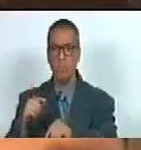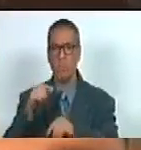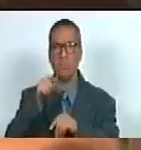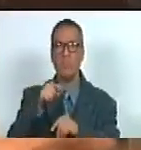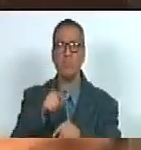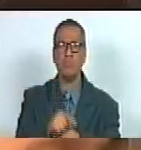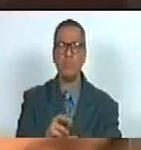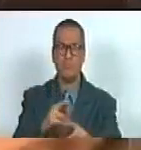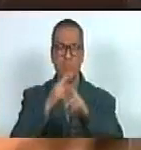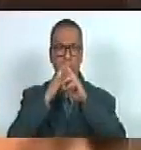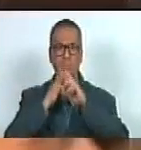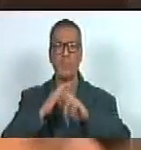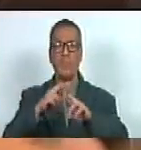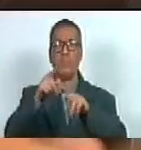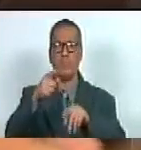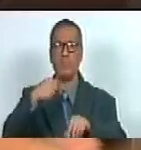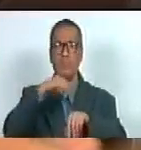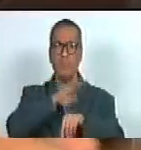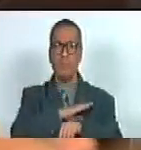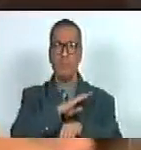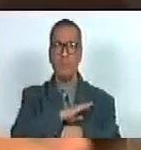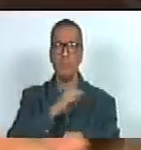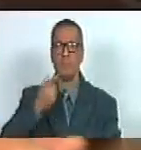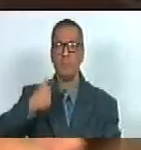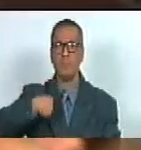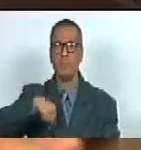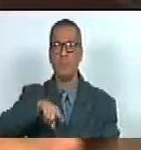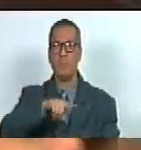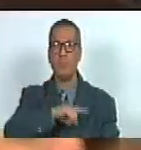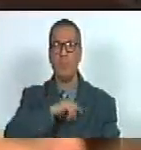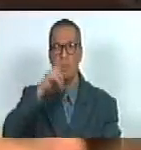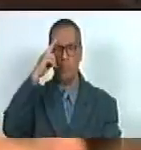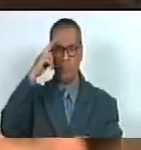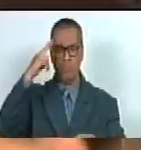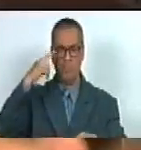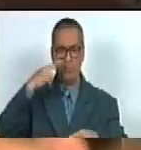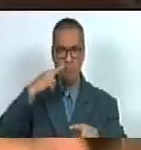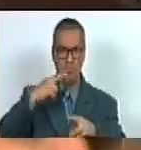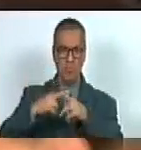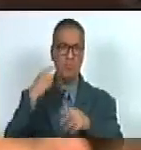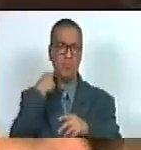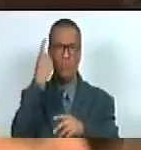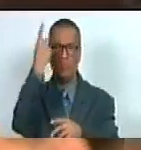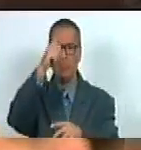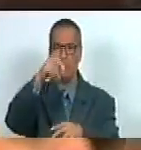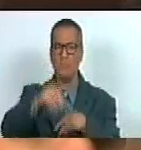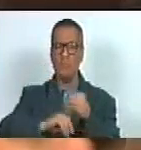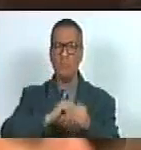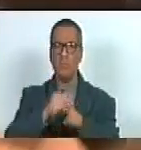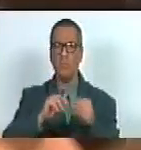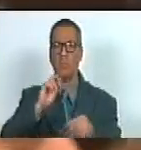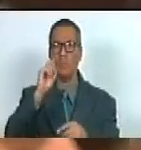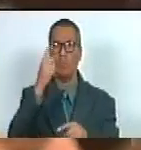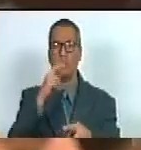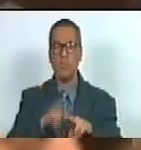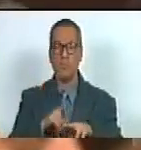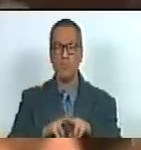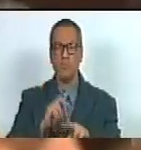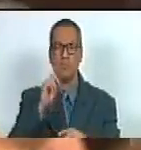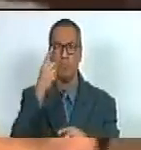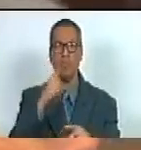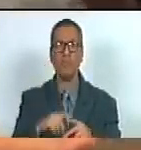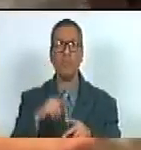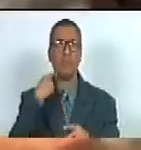una respuesta por eso desde aquí nosotros rendimos honor a los héroes de la operación negro primero y a los